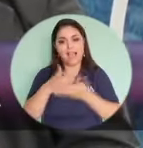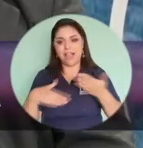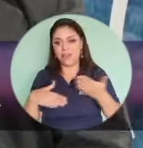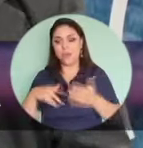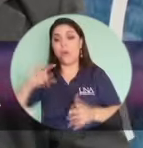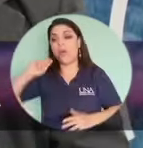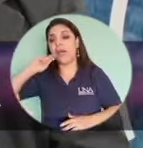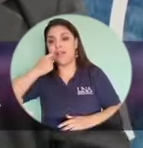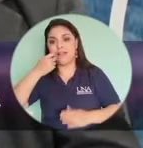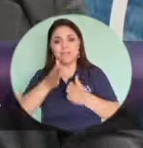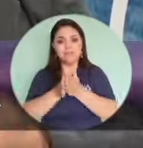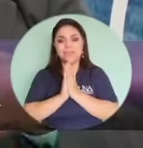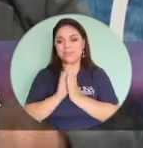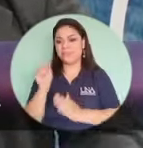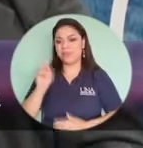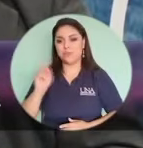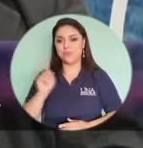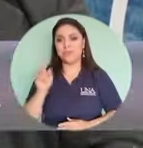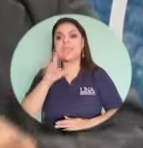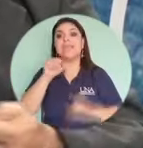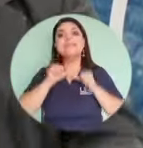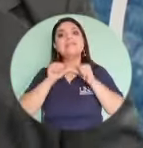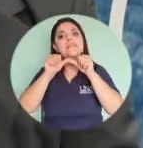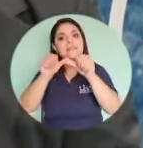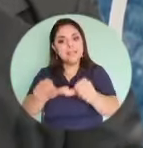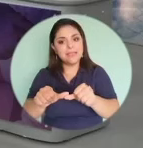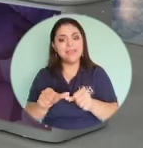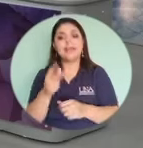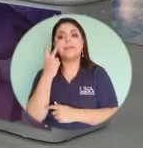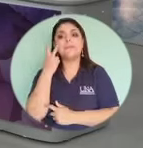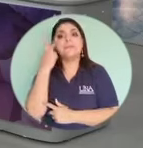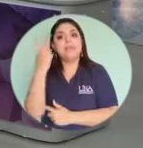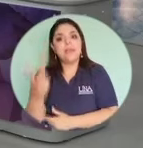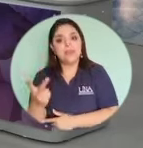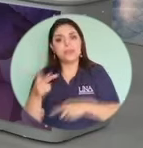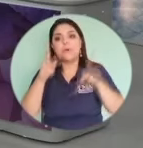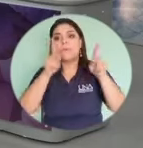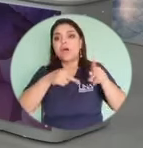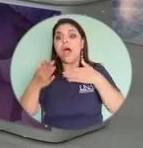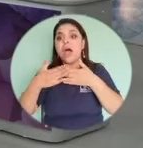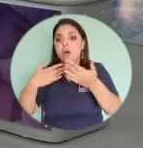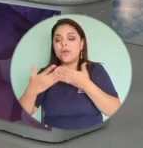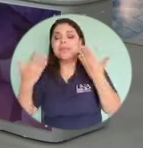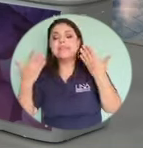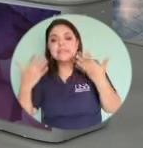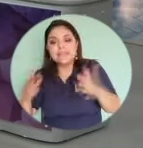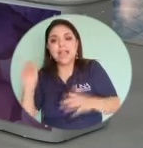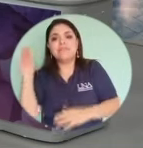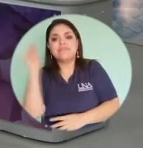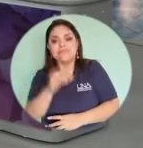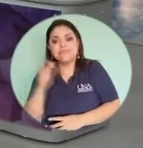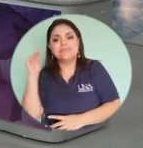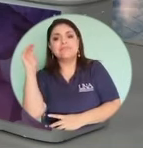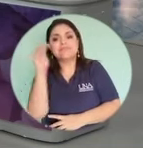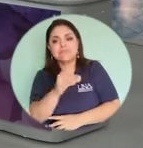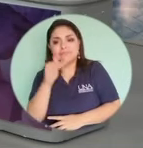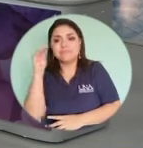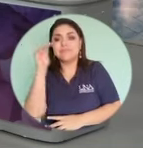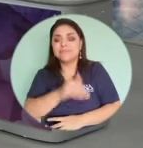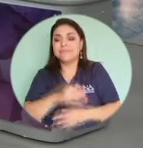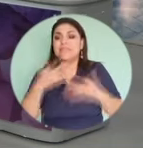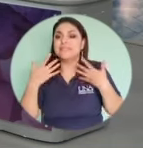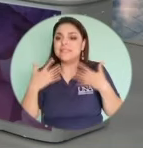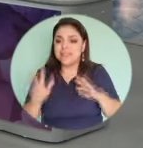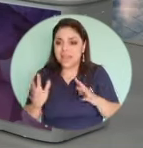pedir claves. Y seguimos viendo, día a día, pese a toda la información, a la divulgación que se le ha dado por parte de